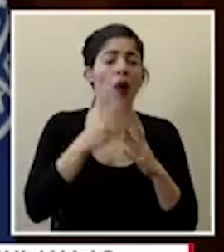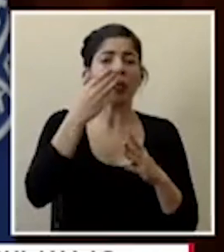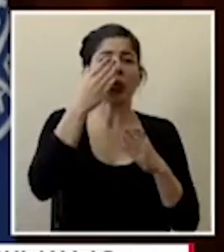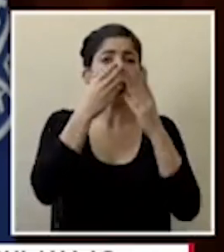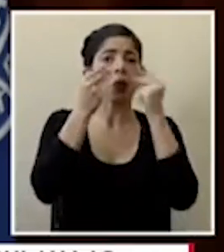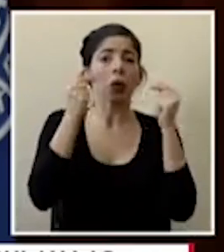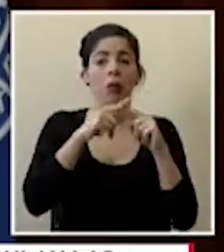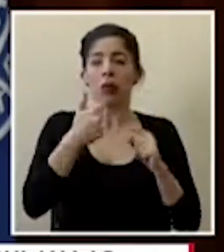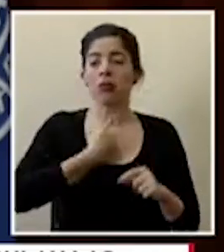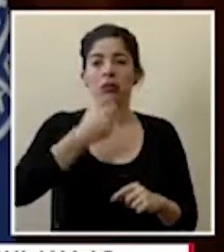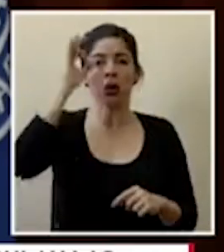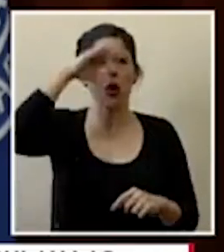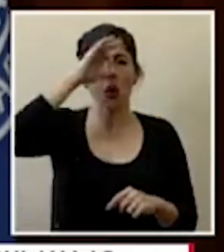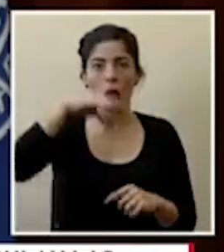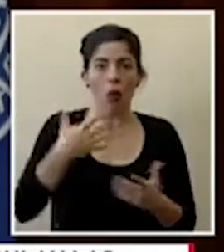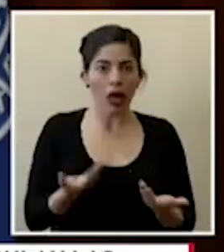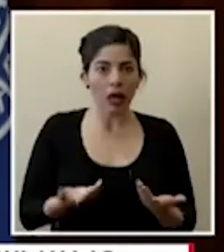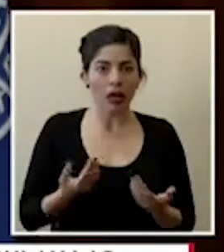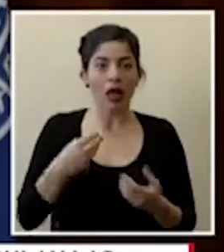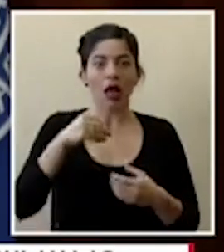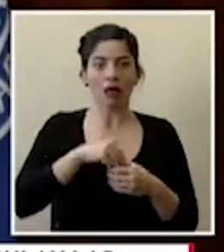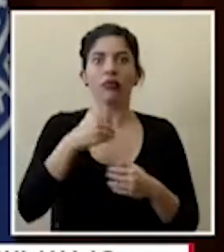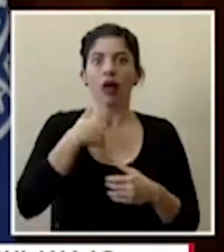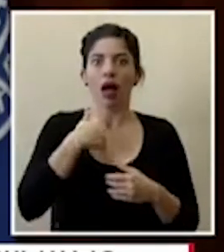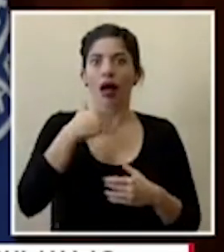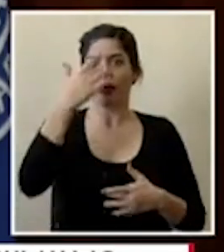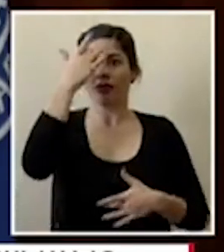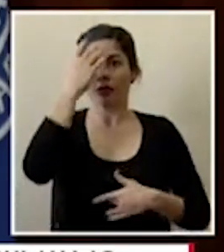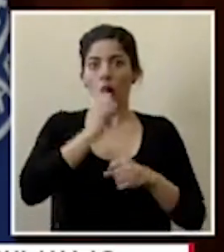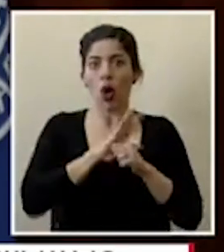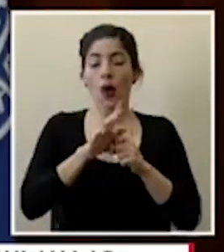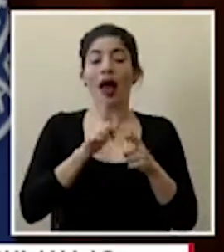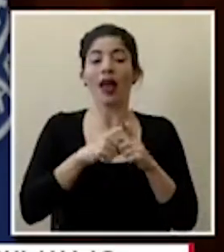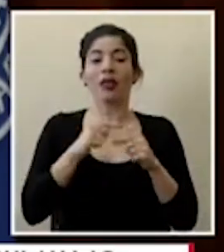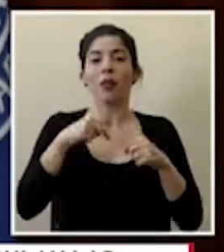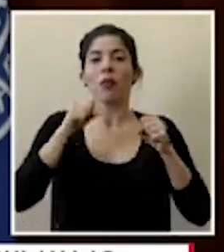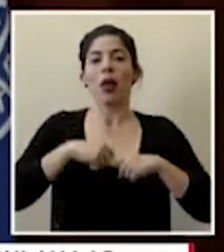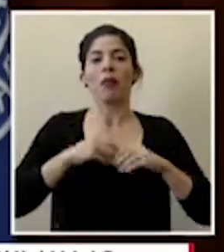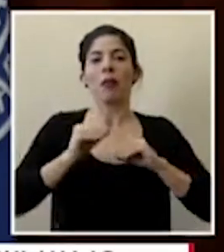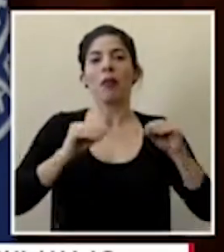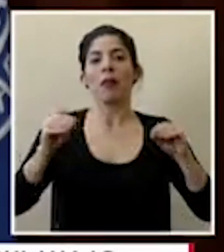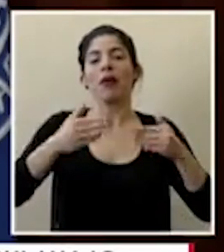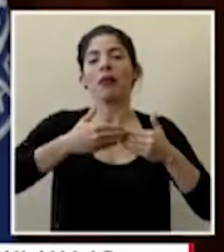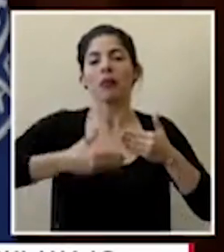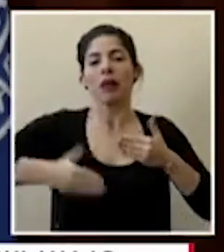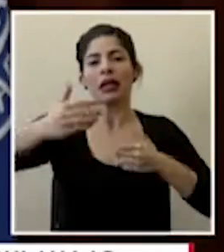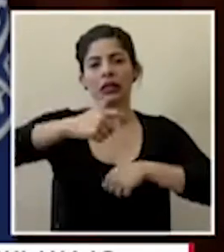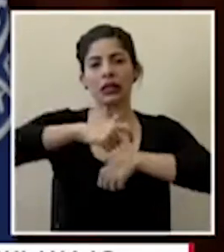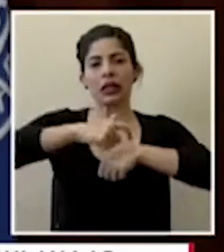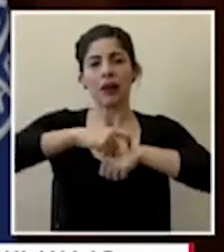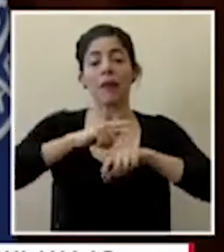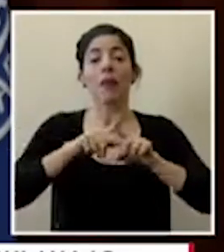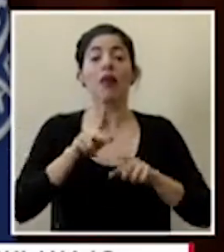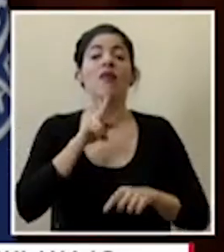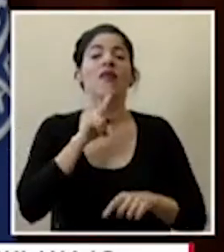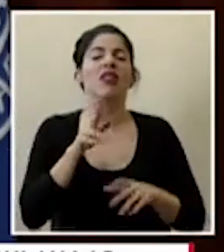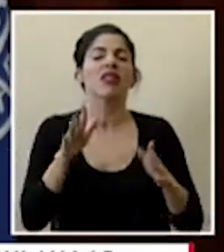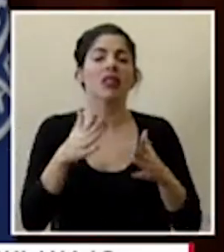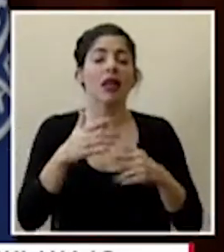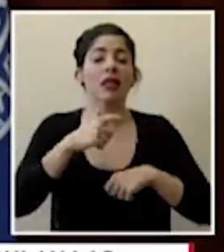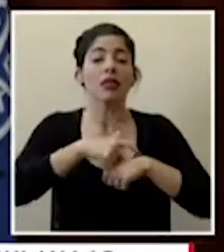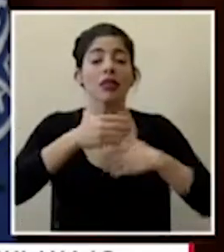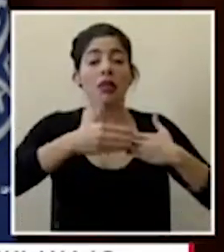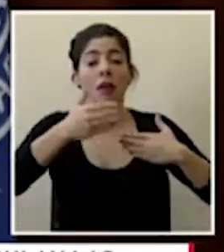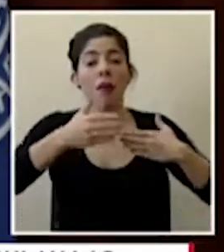del olfato ni siquiera se dieron cuenta y que eso pues obviamente hace que eso se pueda extender por más tiempo lo que sí es cierto es que conforme pasa el tiempo